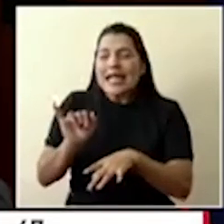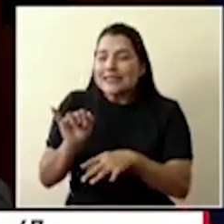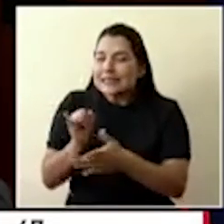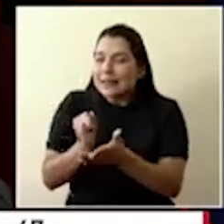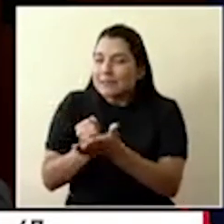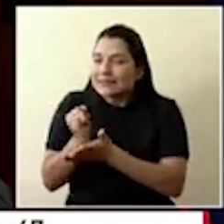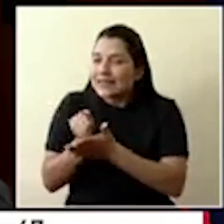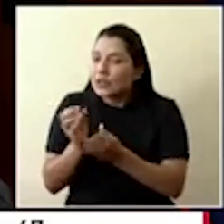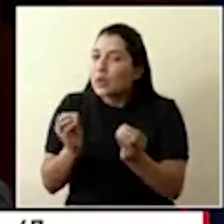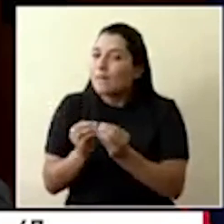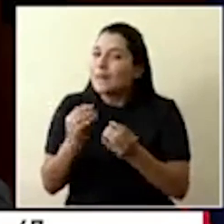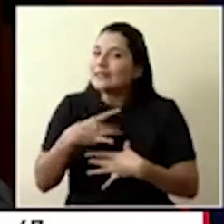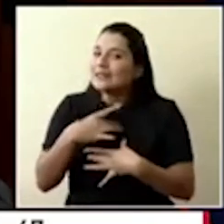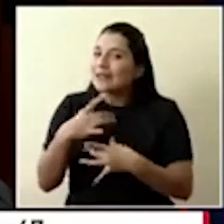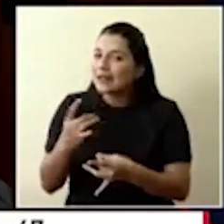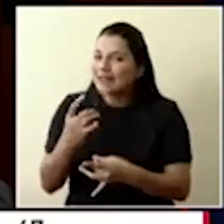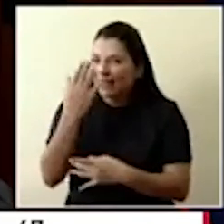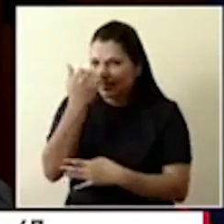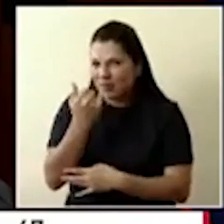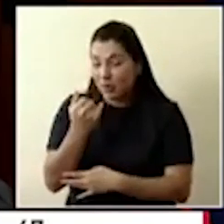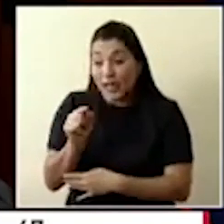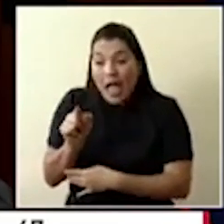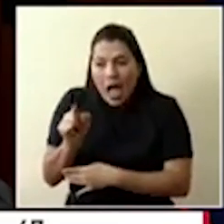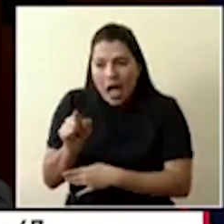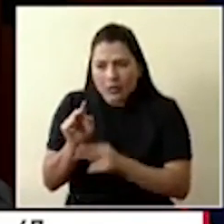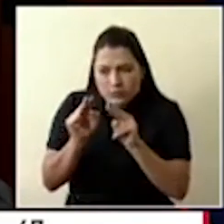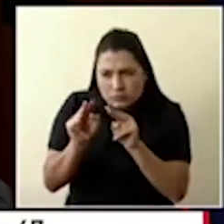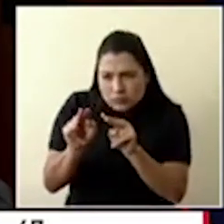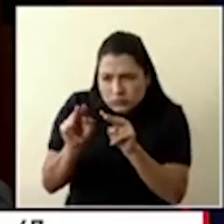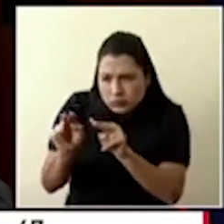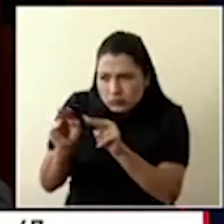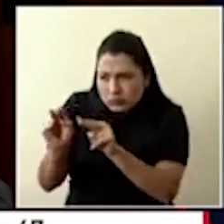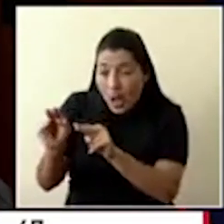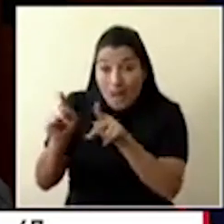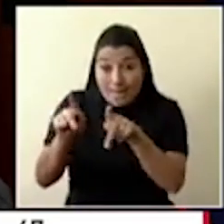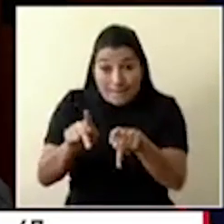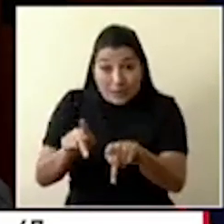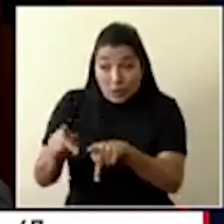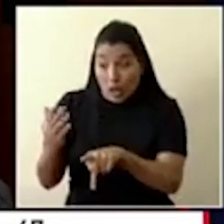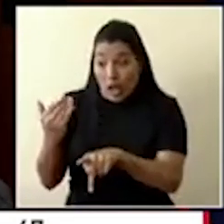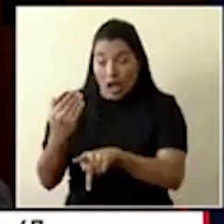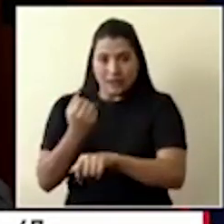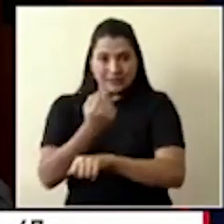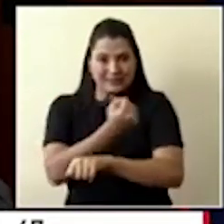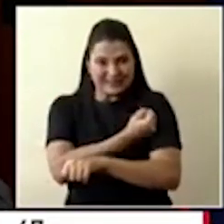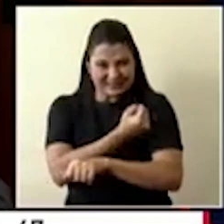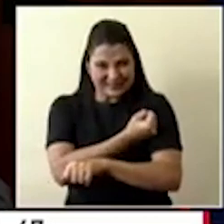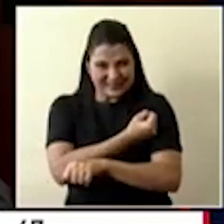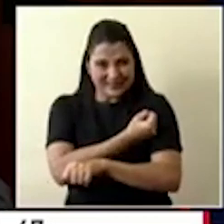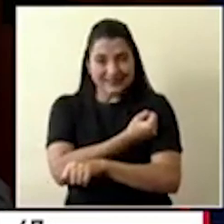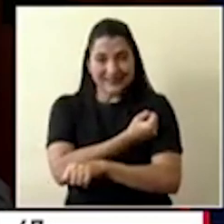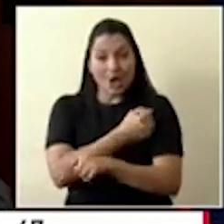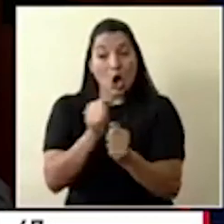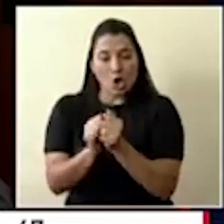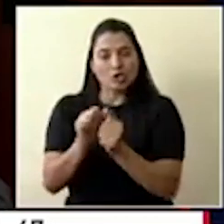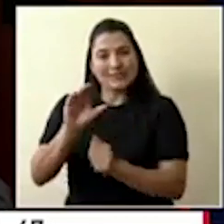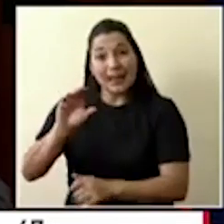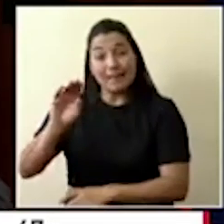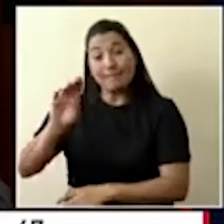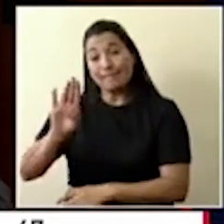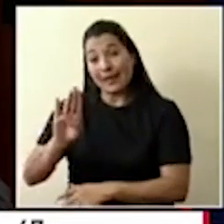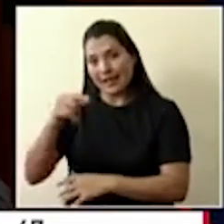interesante porque está haciendo un seguimiento de personas que se vacunaron recientemente y ver también la respuesta ante el